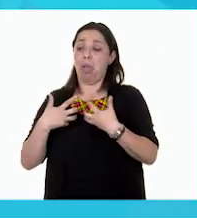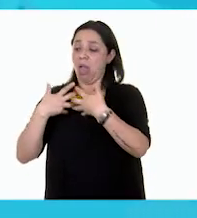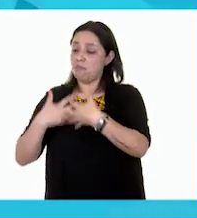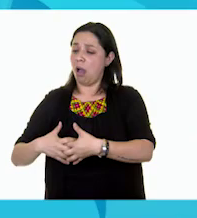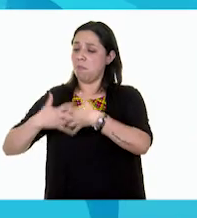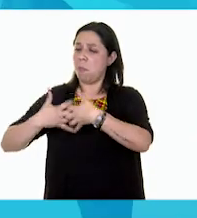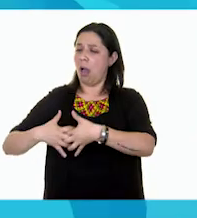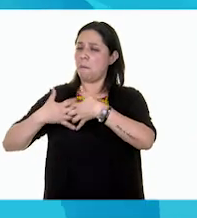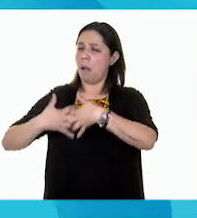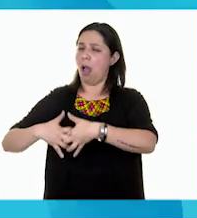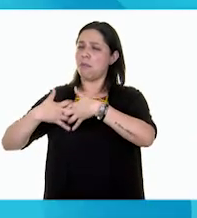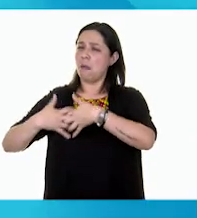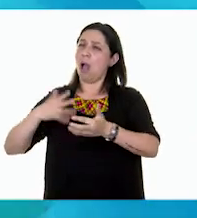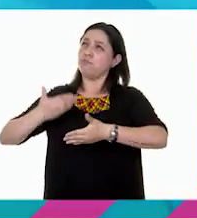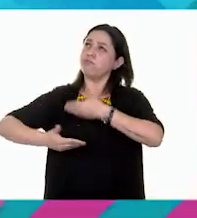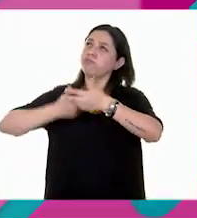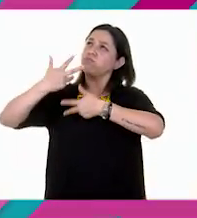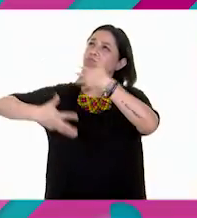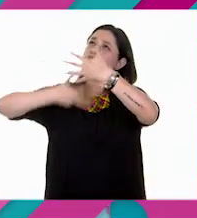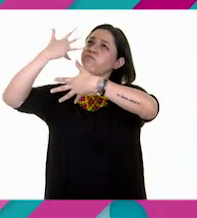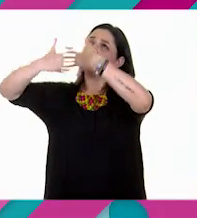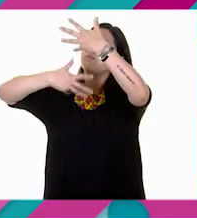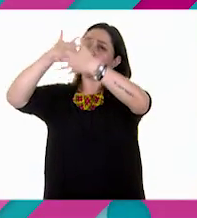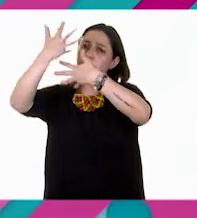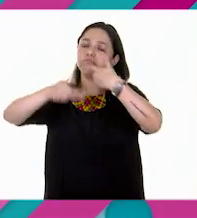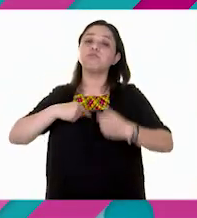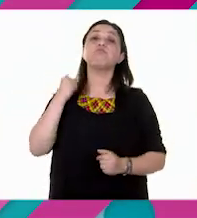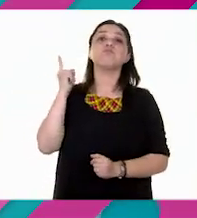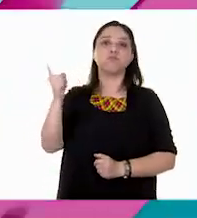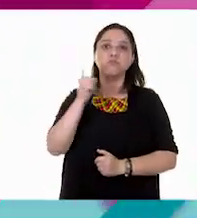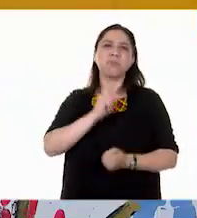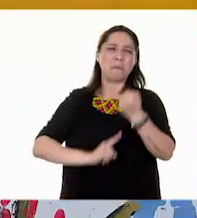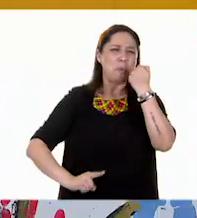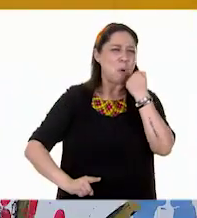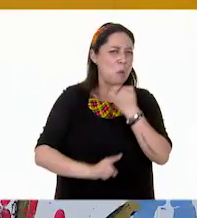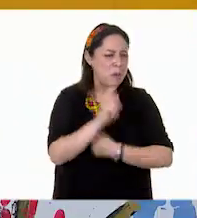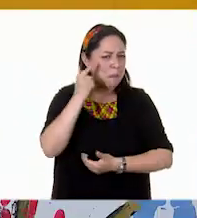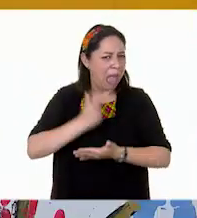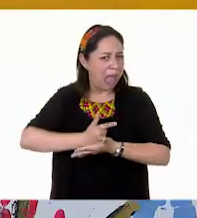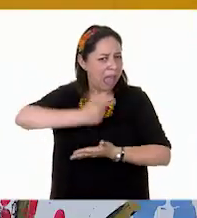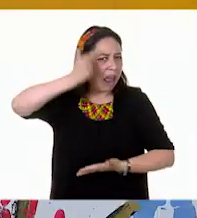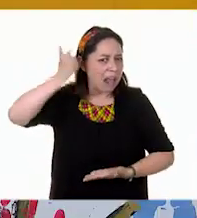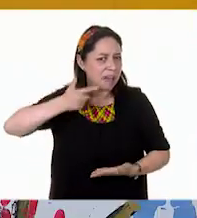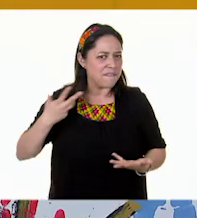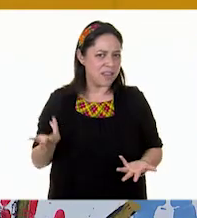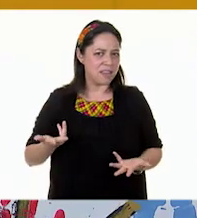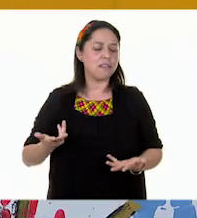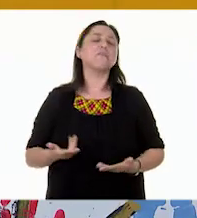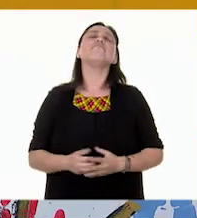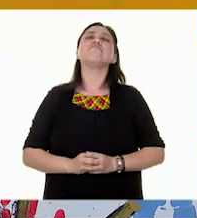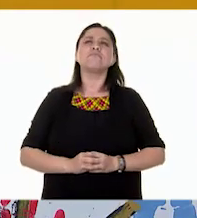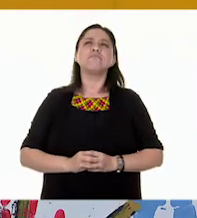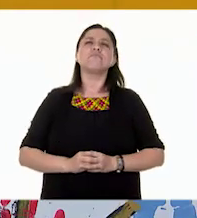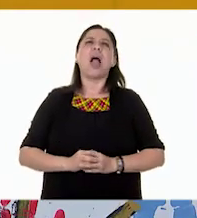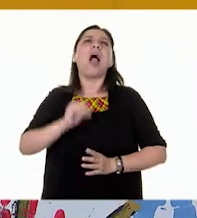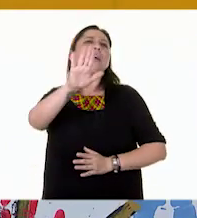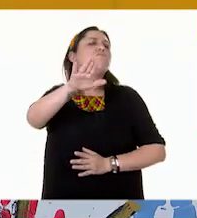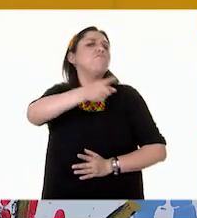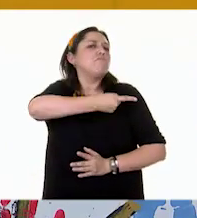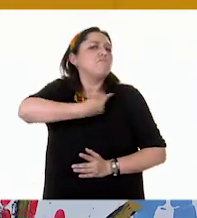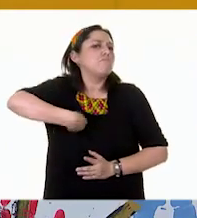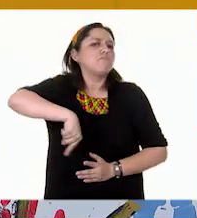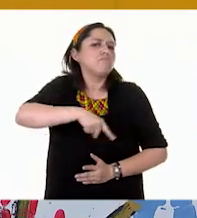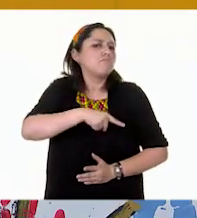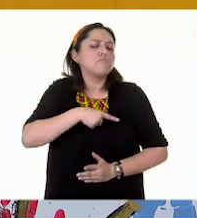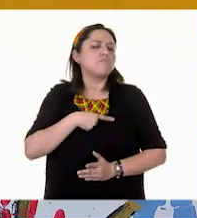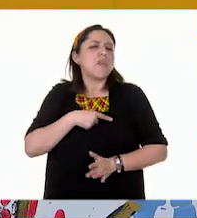Ay, sí. Es un problema muy, pero muy grave. Entonces, ¿qué podemos hacer para evitar